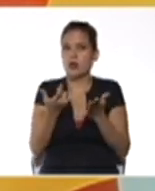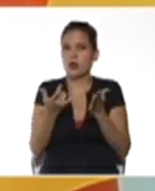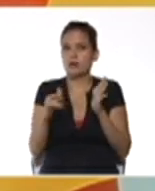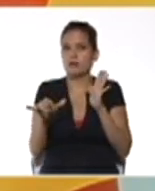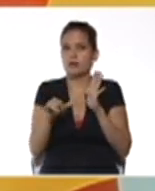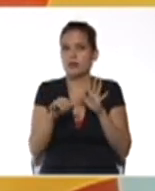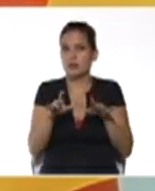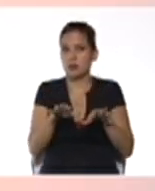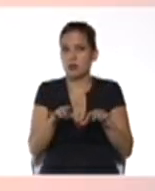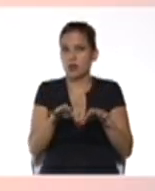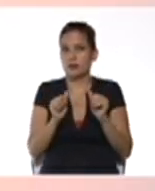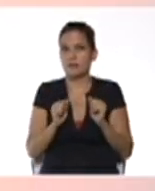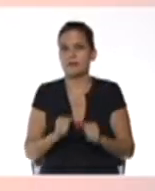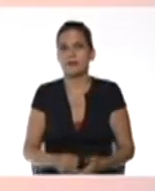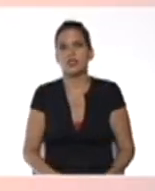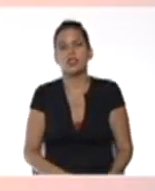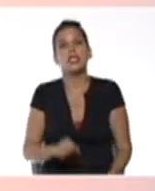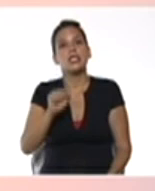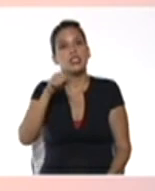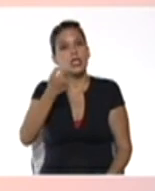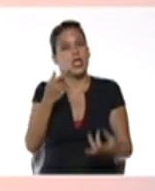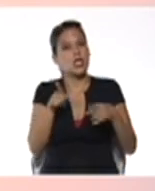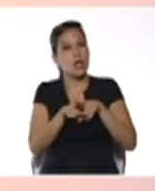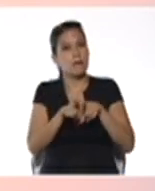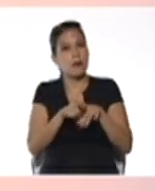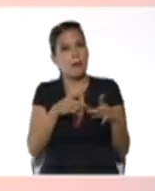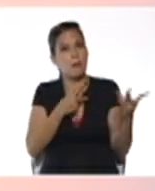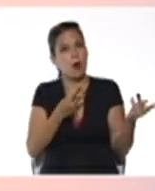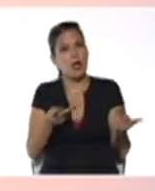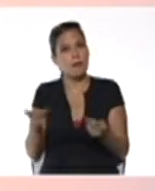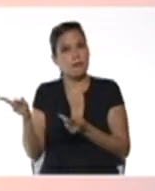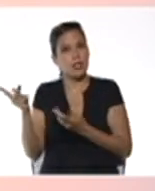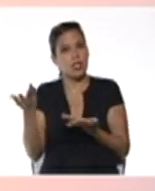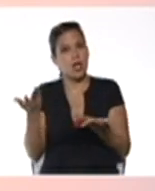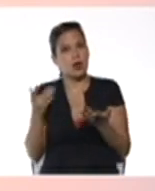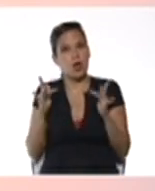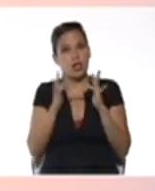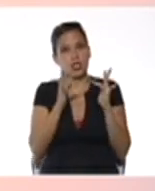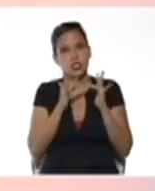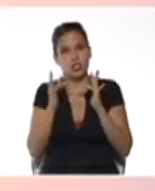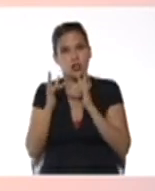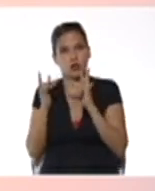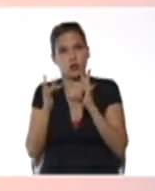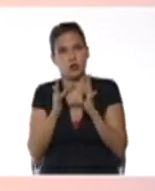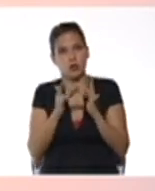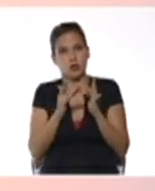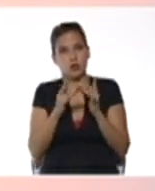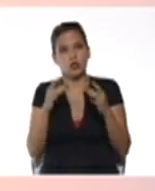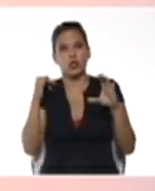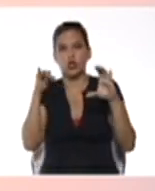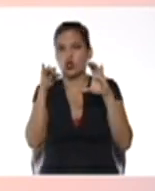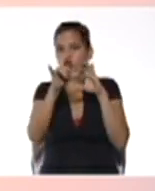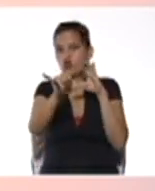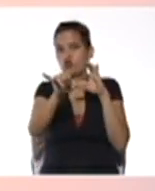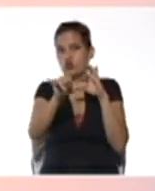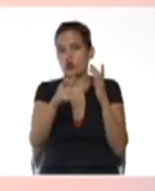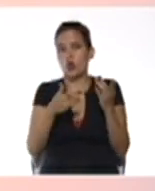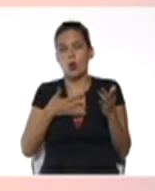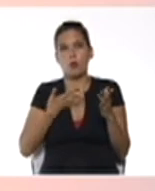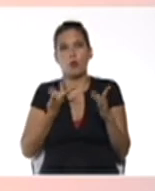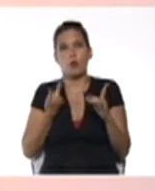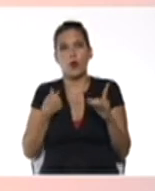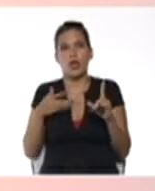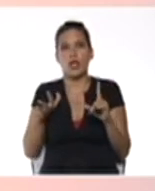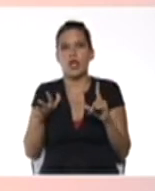dispositivo móvil Sí José Leonardo y además vamos a invitarlos a que se conecten a través de nuestro canal de YouTube lo pueden